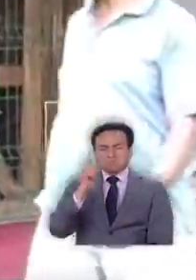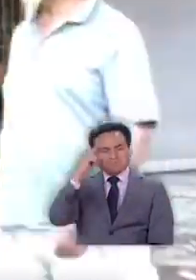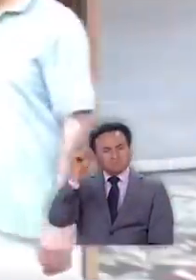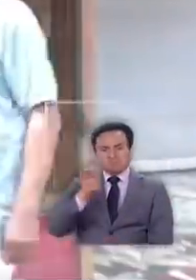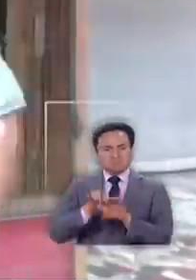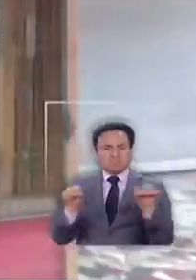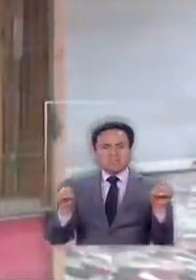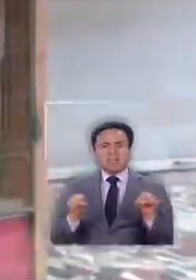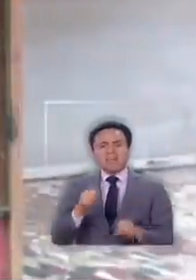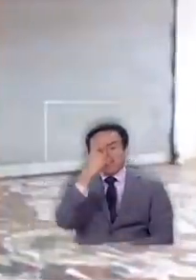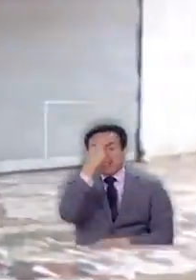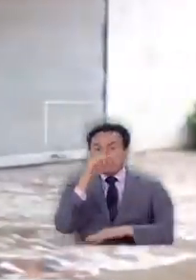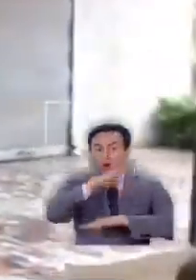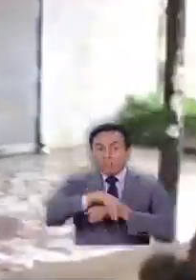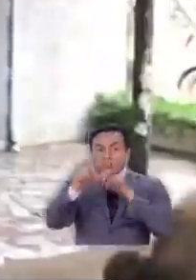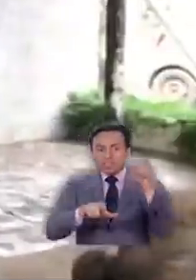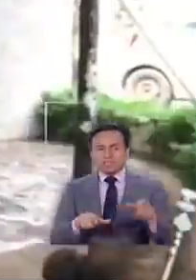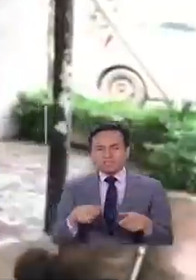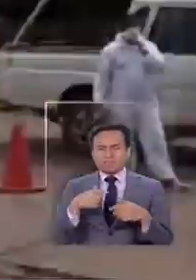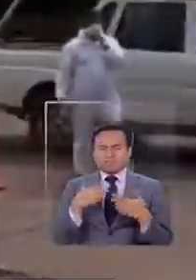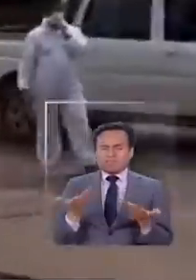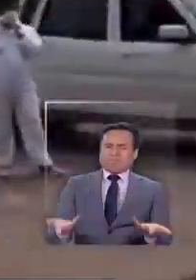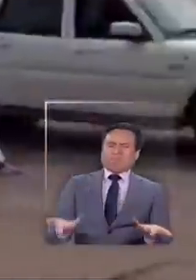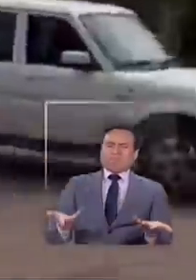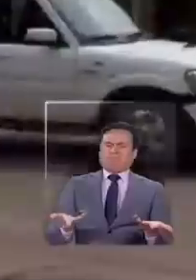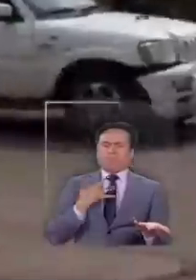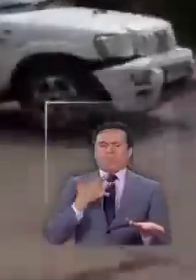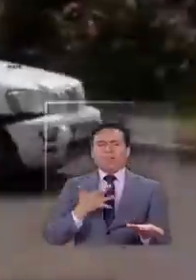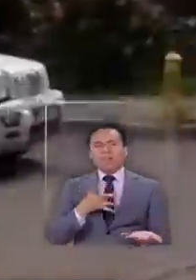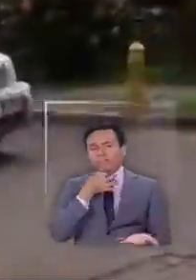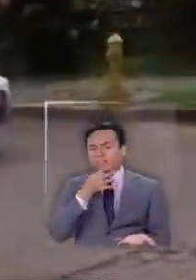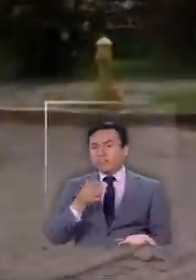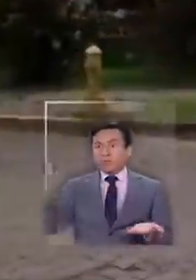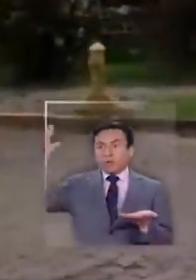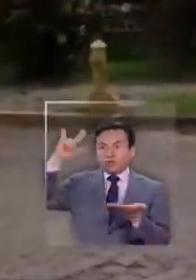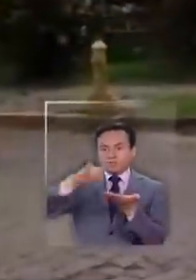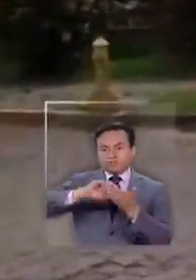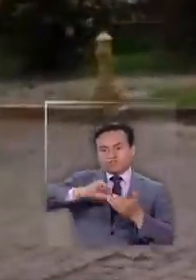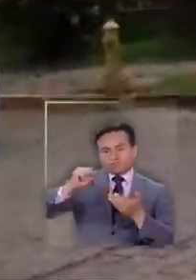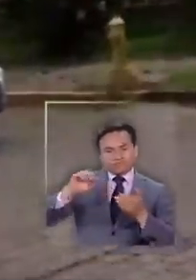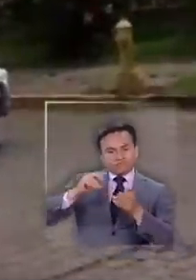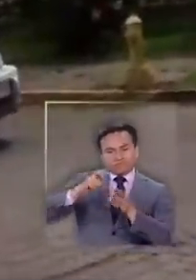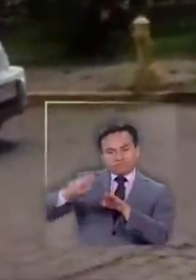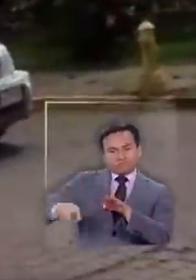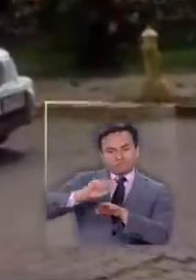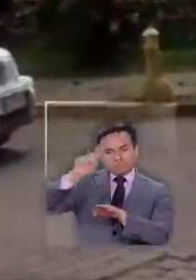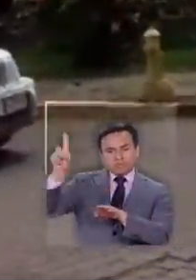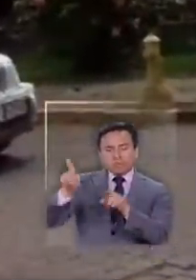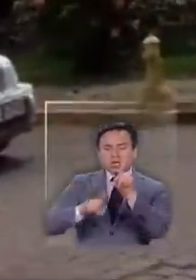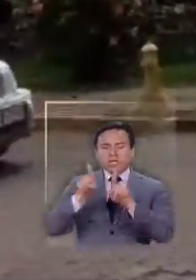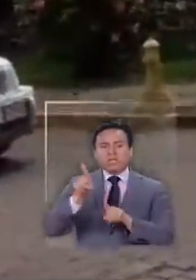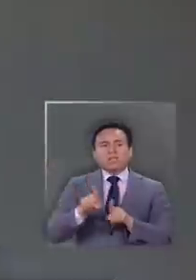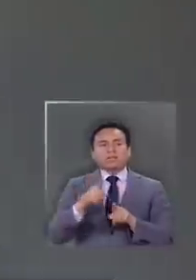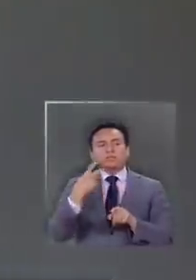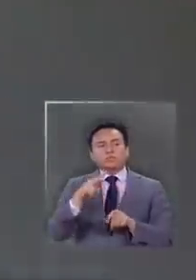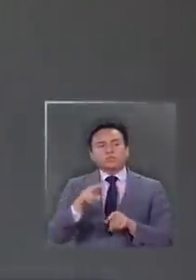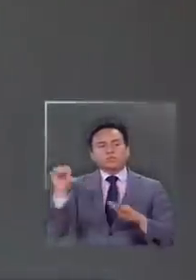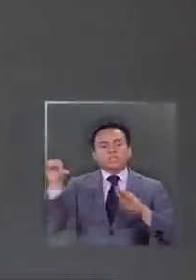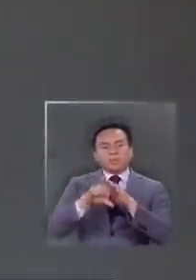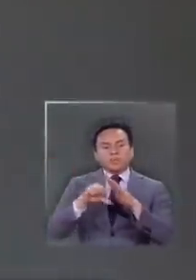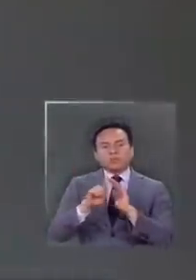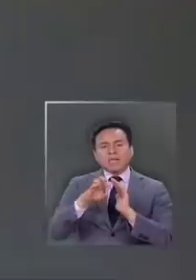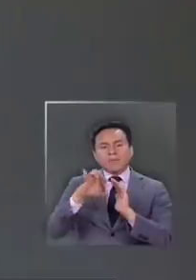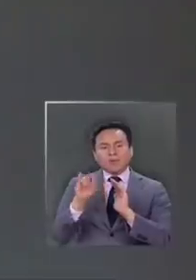habitantes de Isla de Pascua que se sienten desconcertados amenazan con bloquear vuelos comerciales y aseguran que mantendrán el TAPU su cuarentena